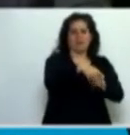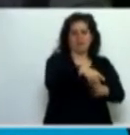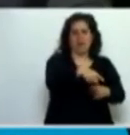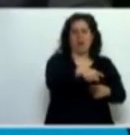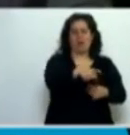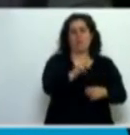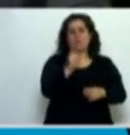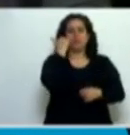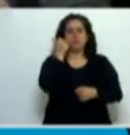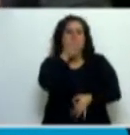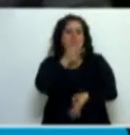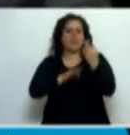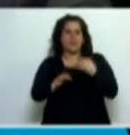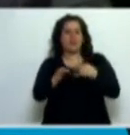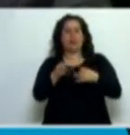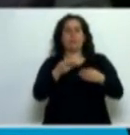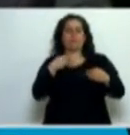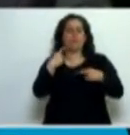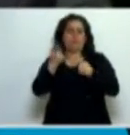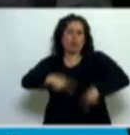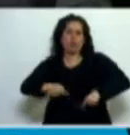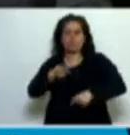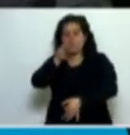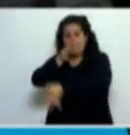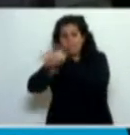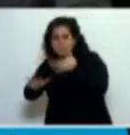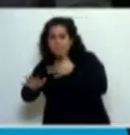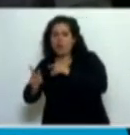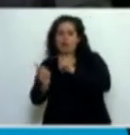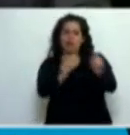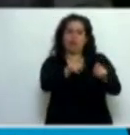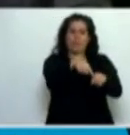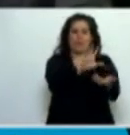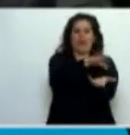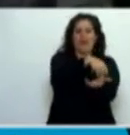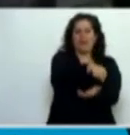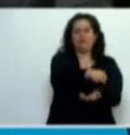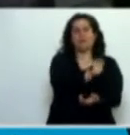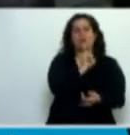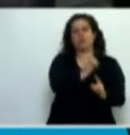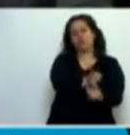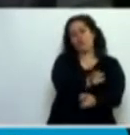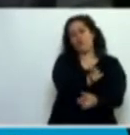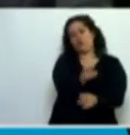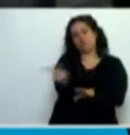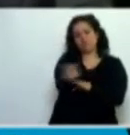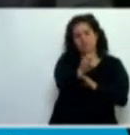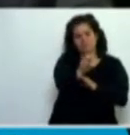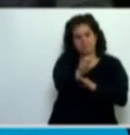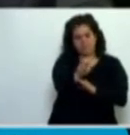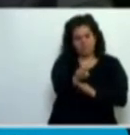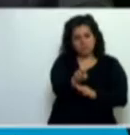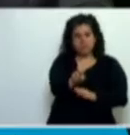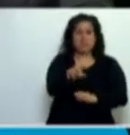vendieron el producto o otorgaron el servicio, por eso era necesario poder debatir al respecto